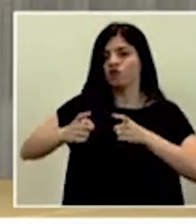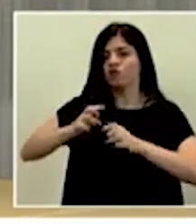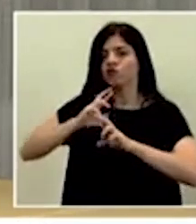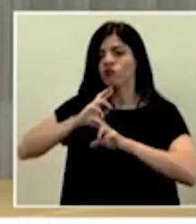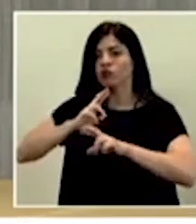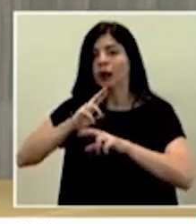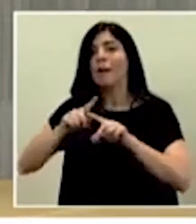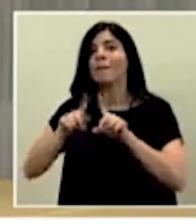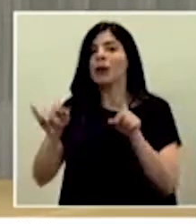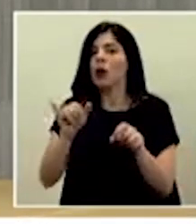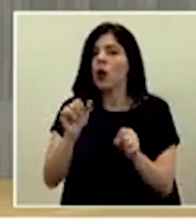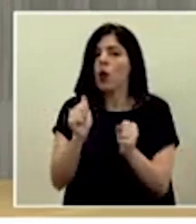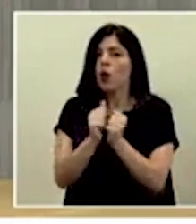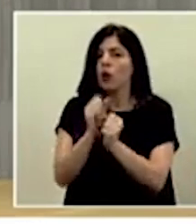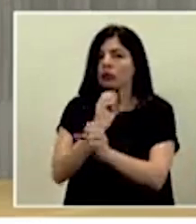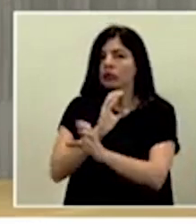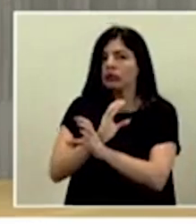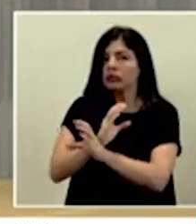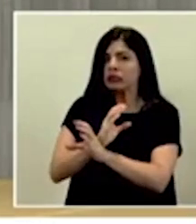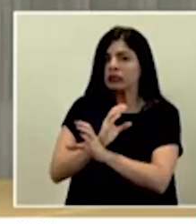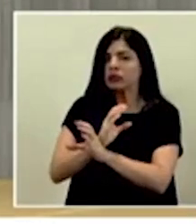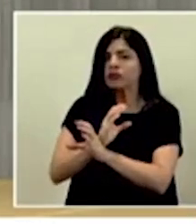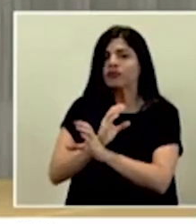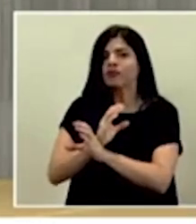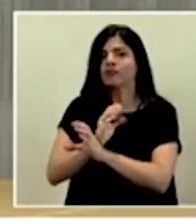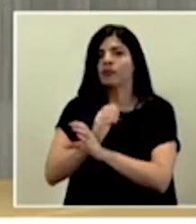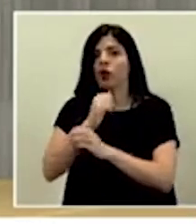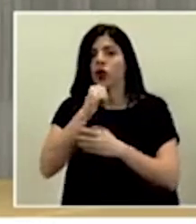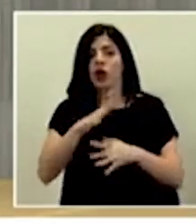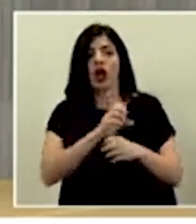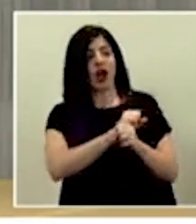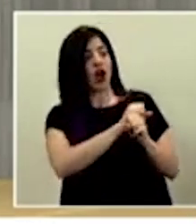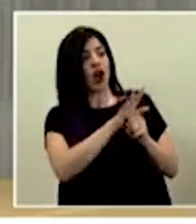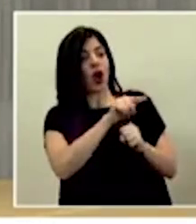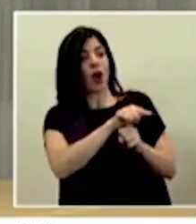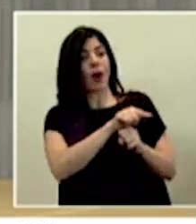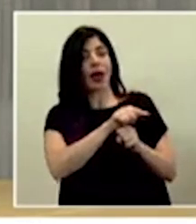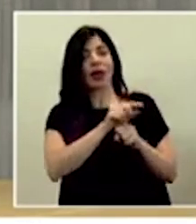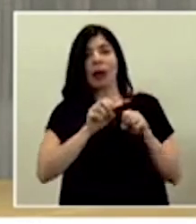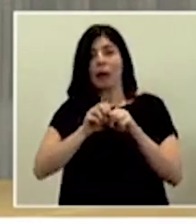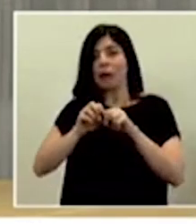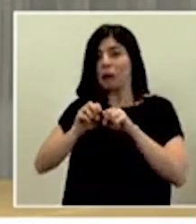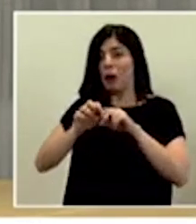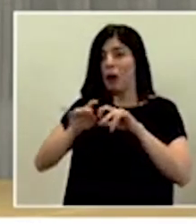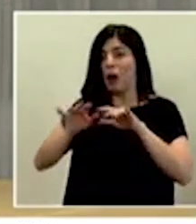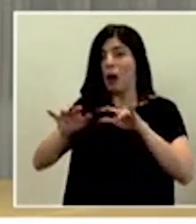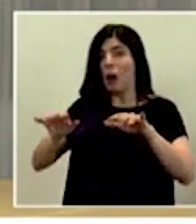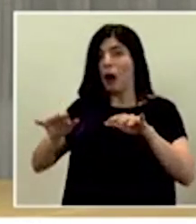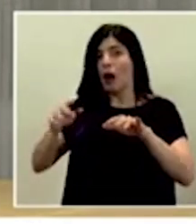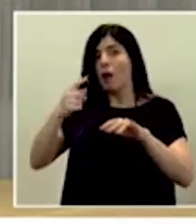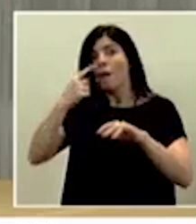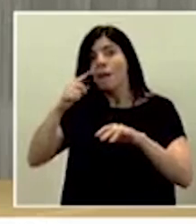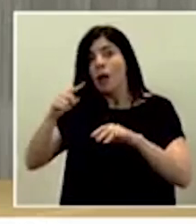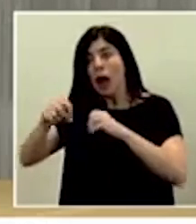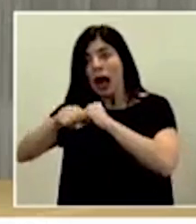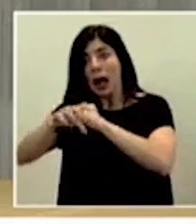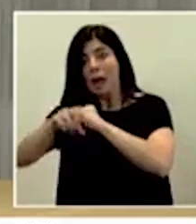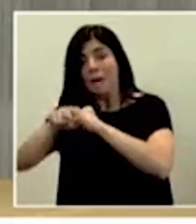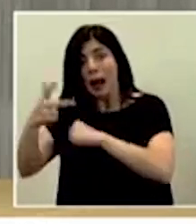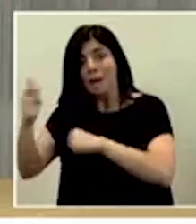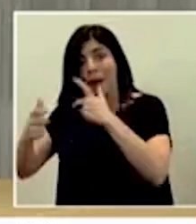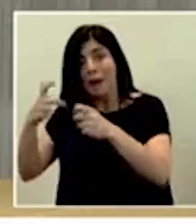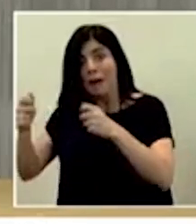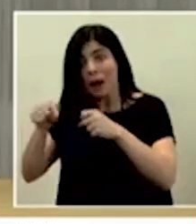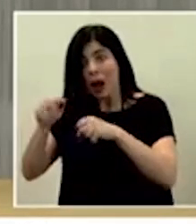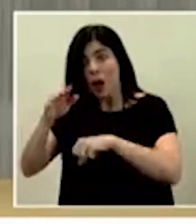también cuidadosa, de que no propaguemos COVID-19 en el contexto de la campaña de